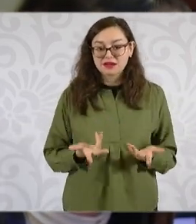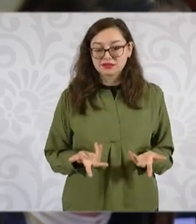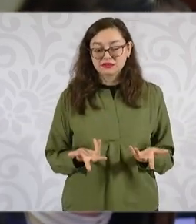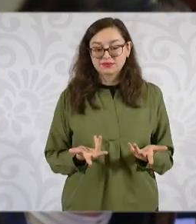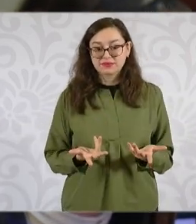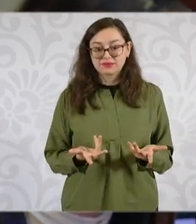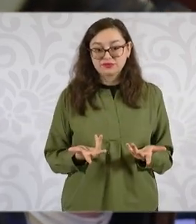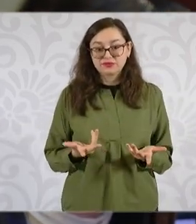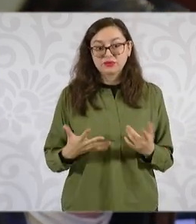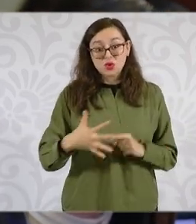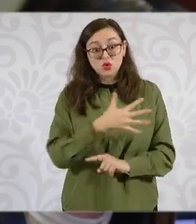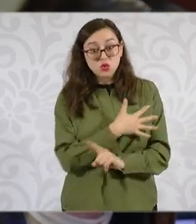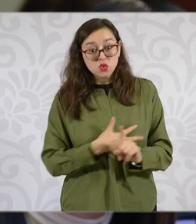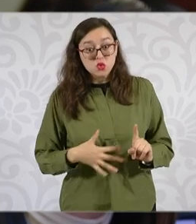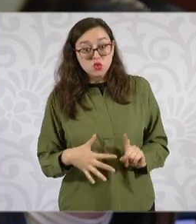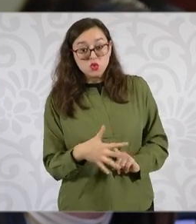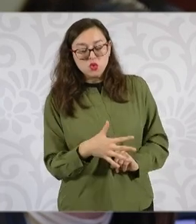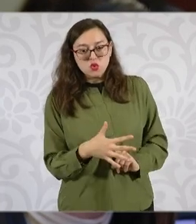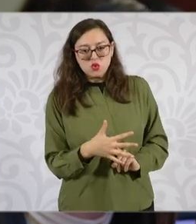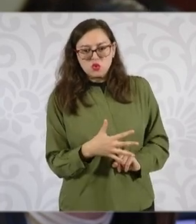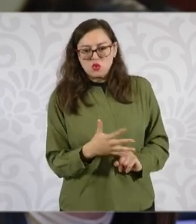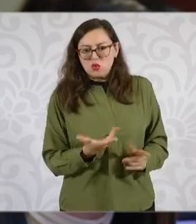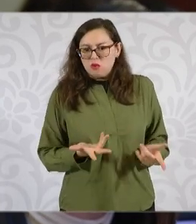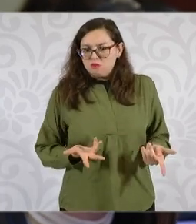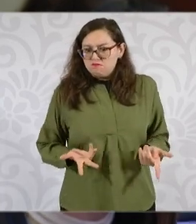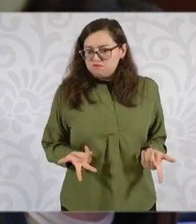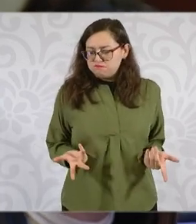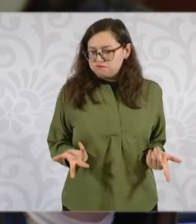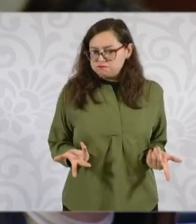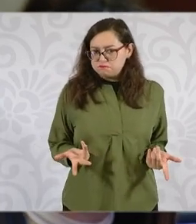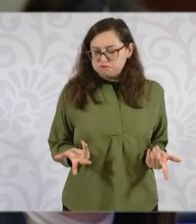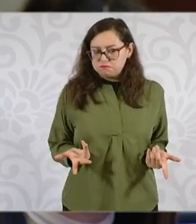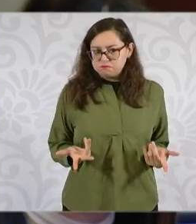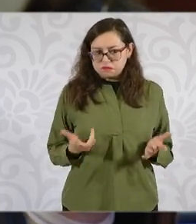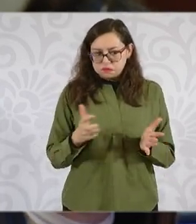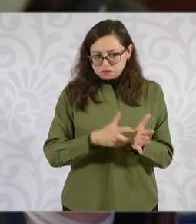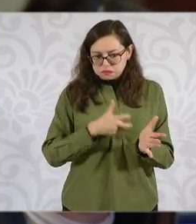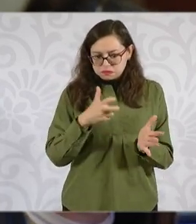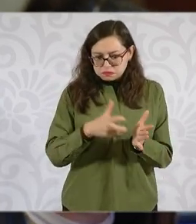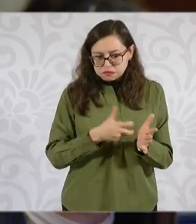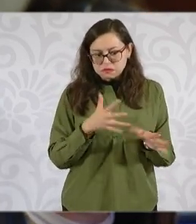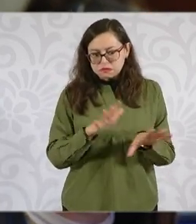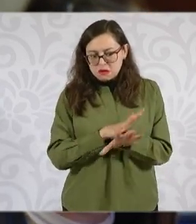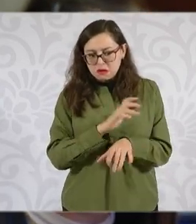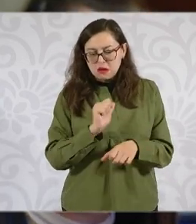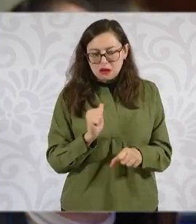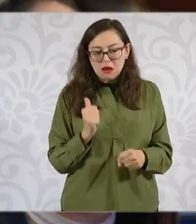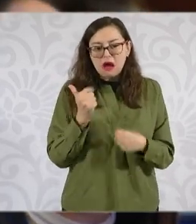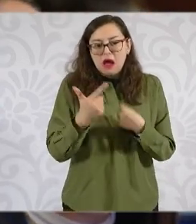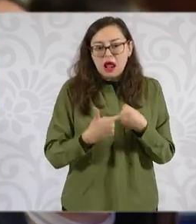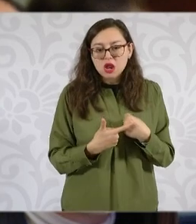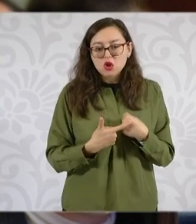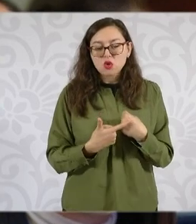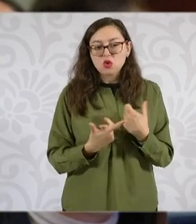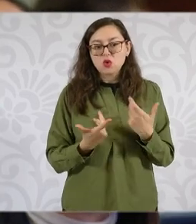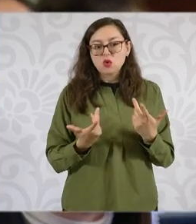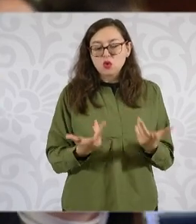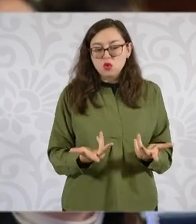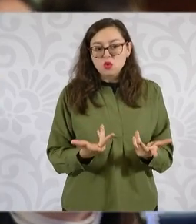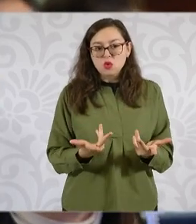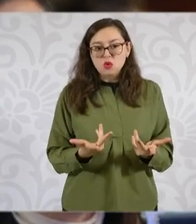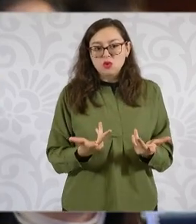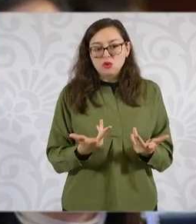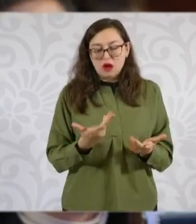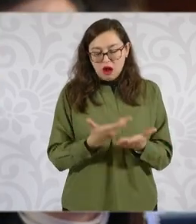si en todo este contexto que se pueda estar asumiendo como reformas, como cambios, en este contexto del